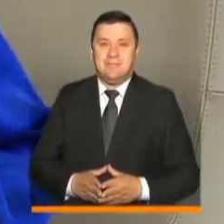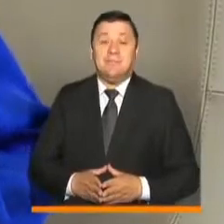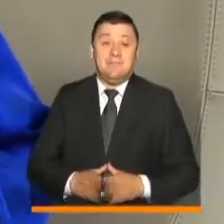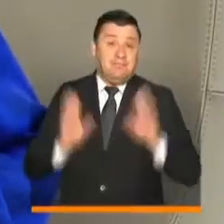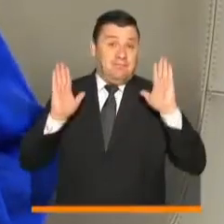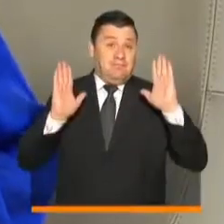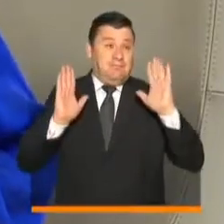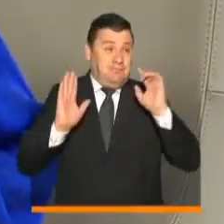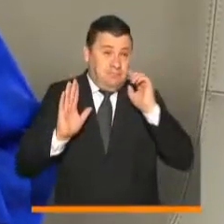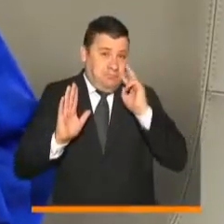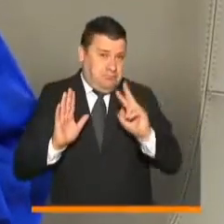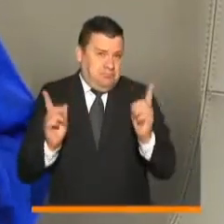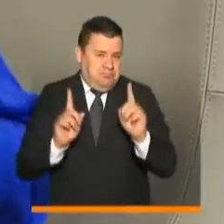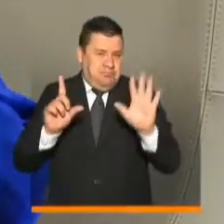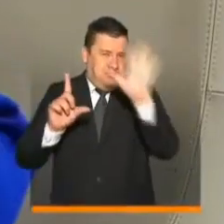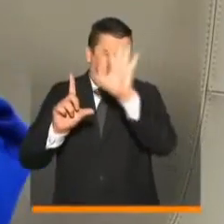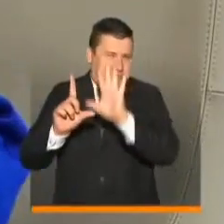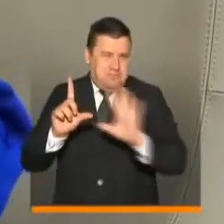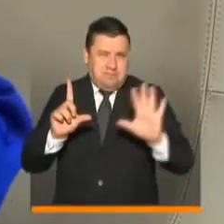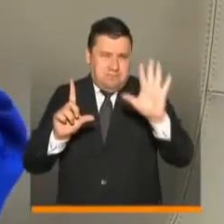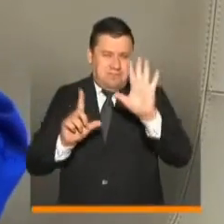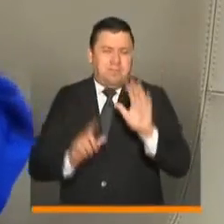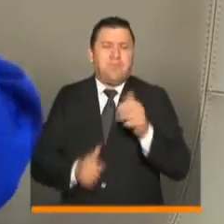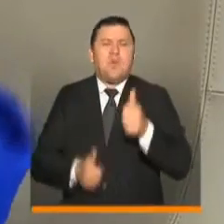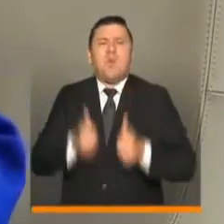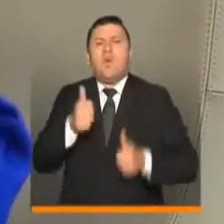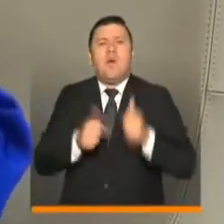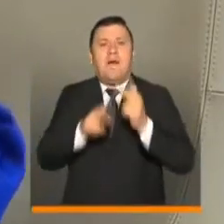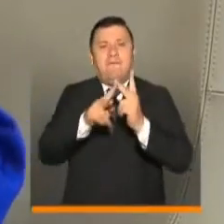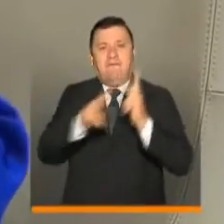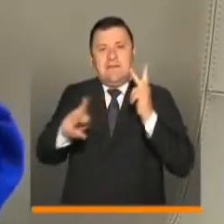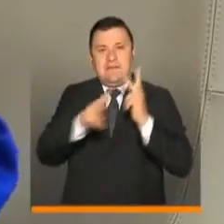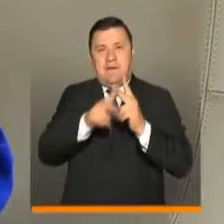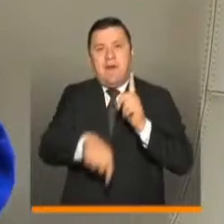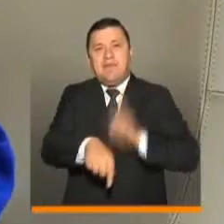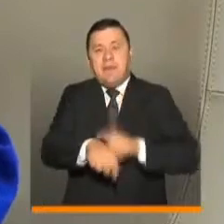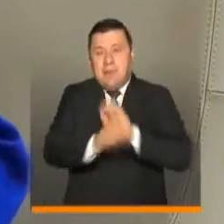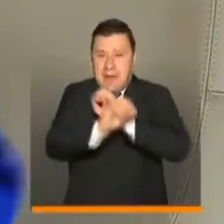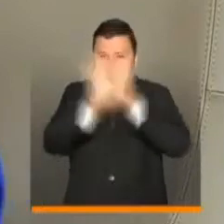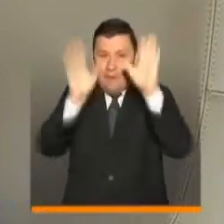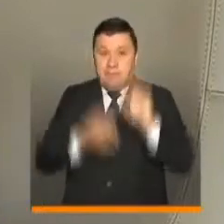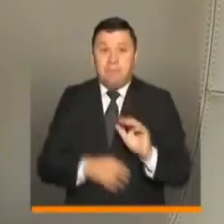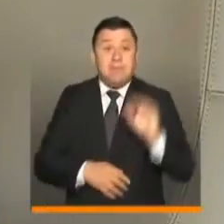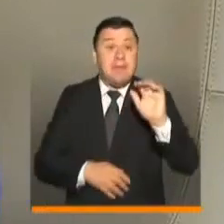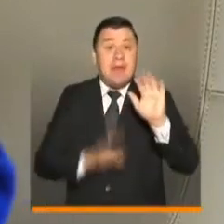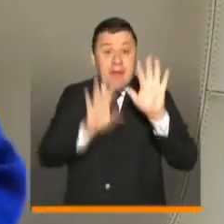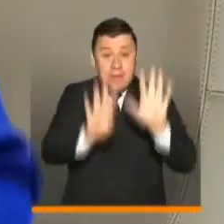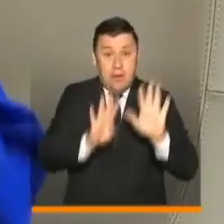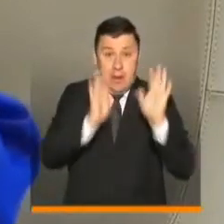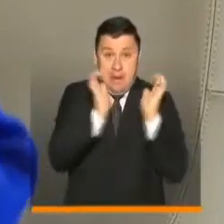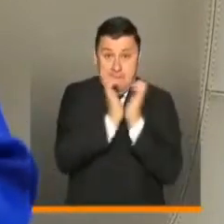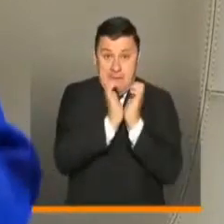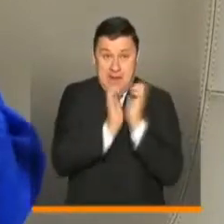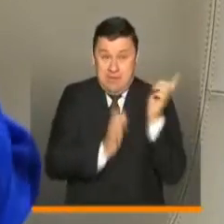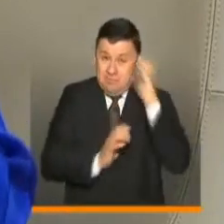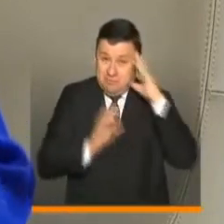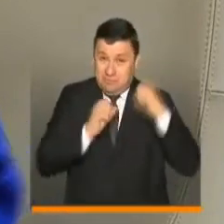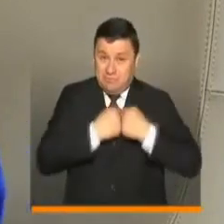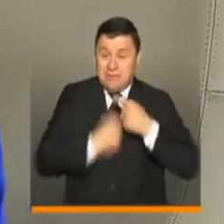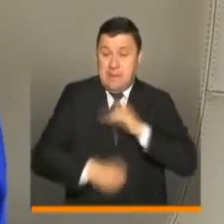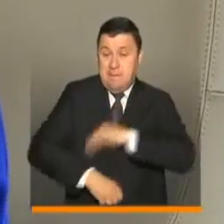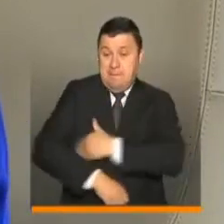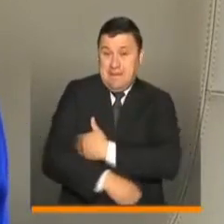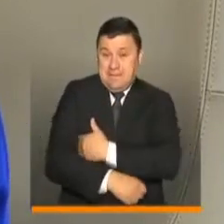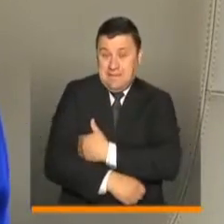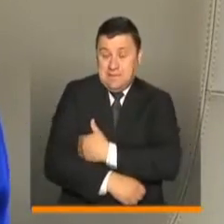Bueno, como pudieron observar, voy a darles cuáles son las fechas y los tiempos claros. Desde el día 19 de mayo, acá con el señor presidente en el